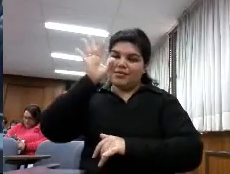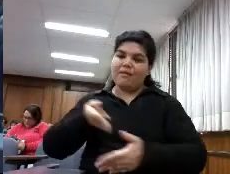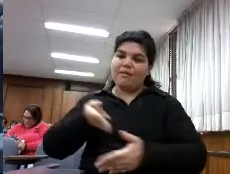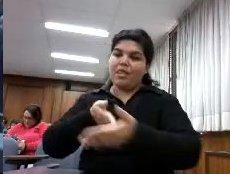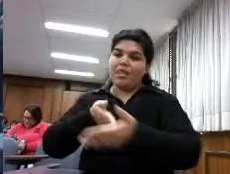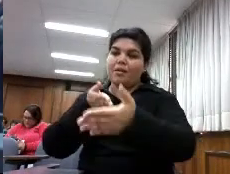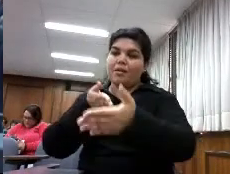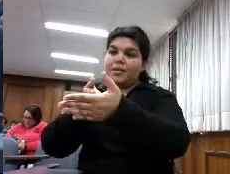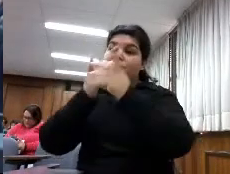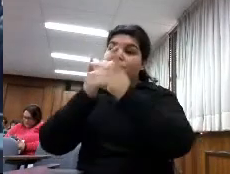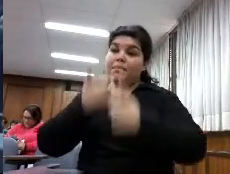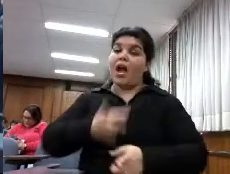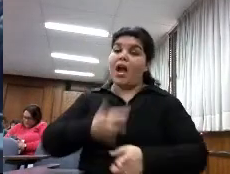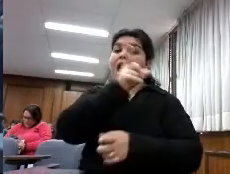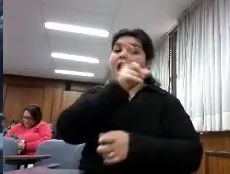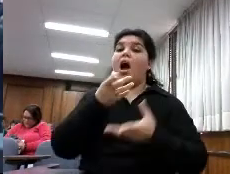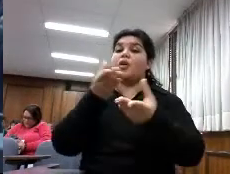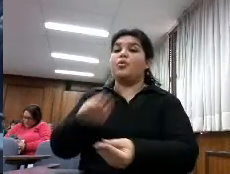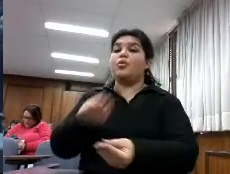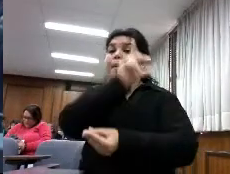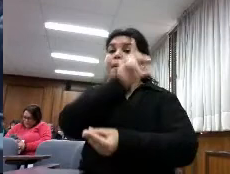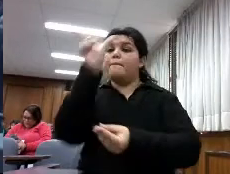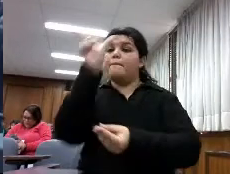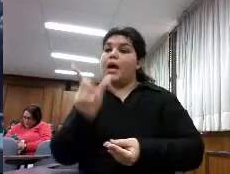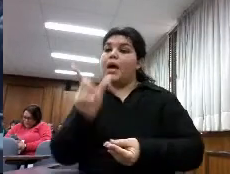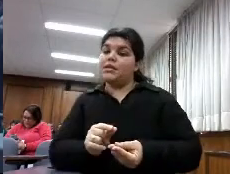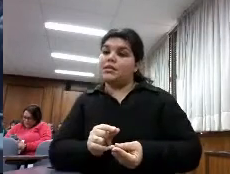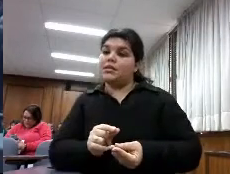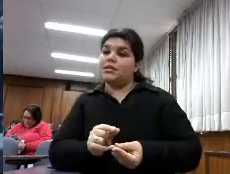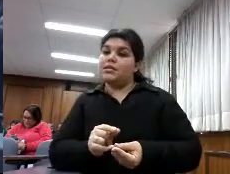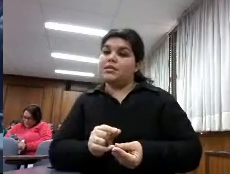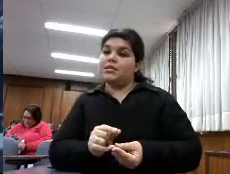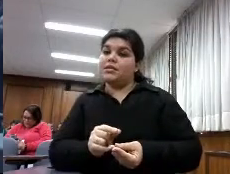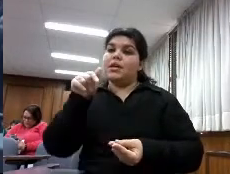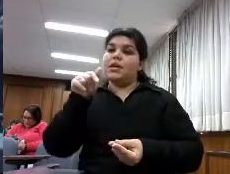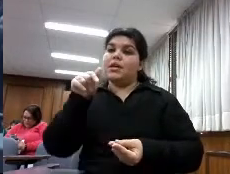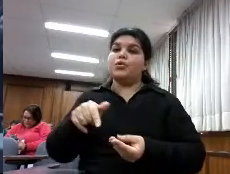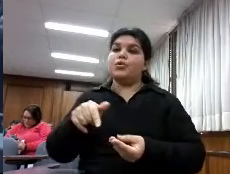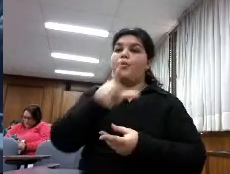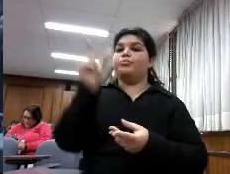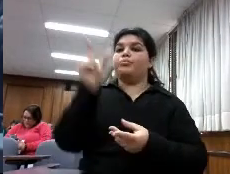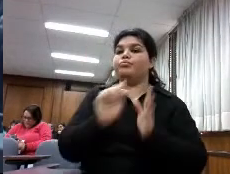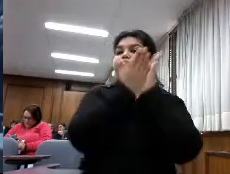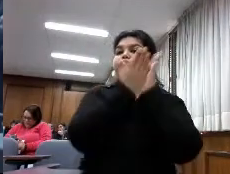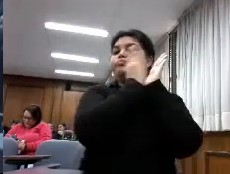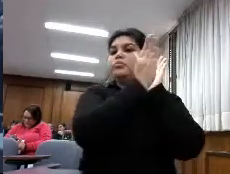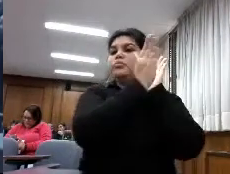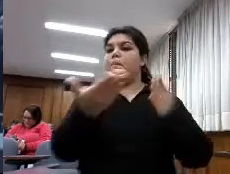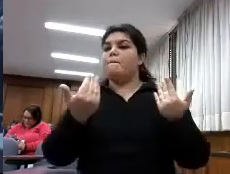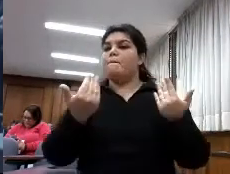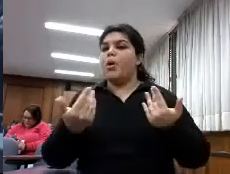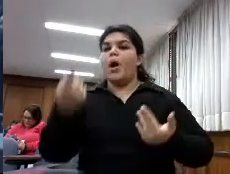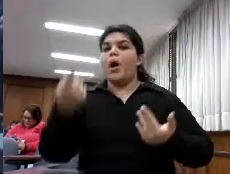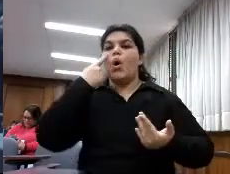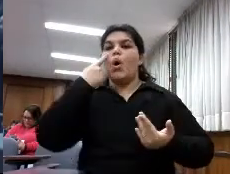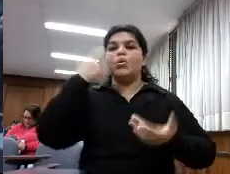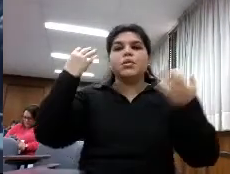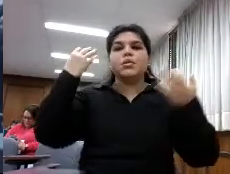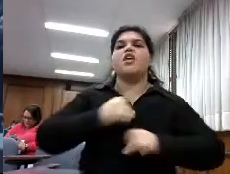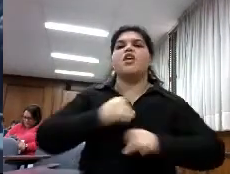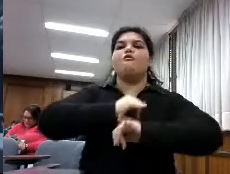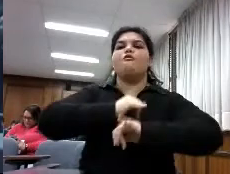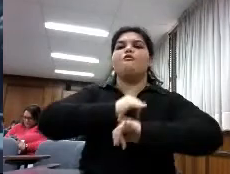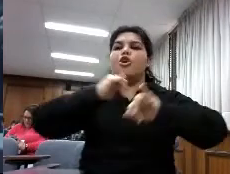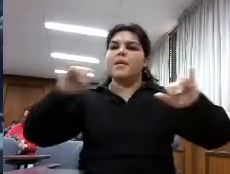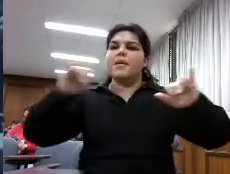los países de la región concretamente del proyecto de bibliotecas a tomar decisiones informadas y esta es la importancia de este